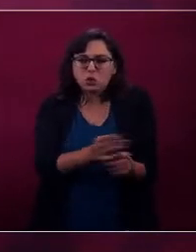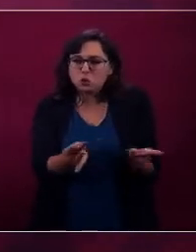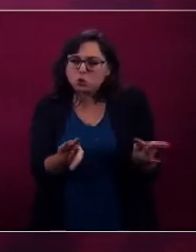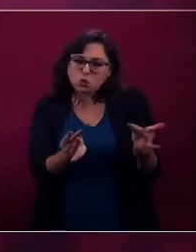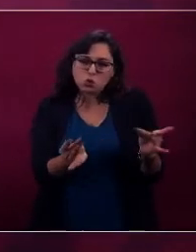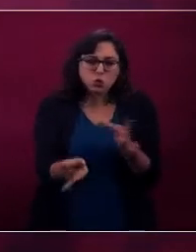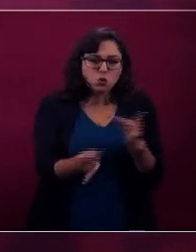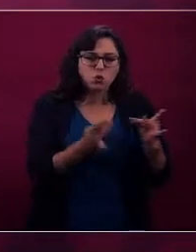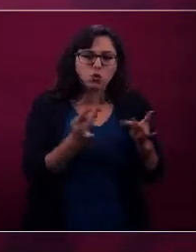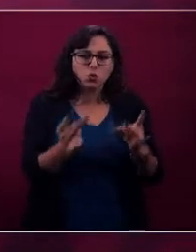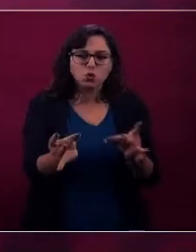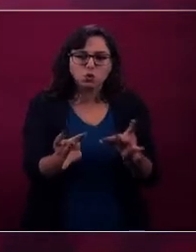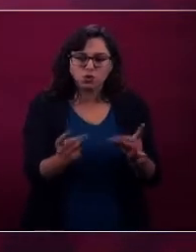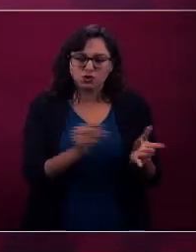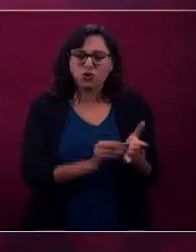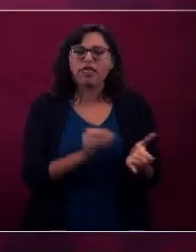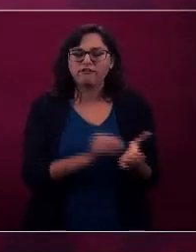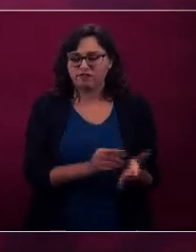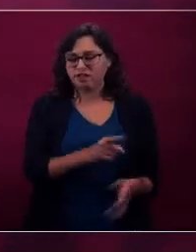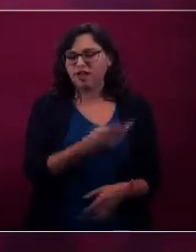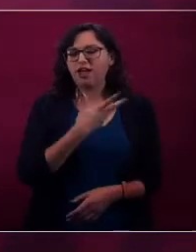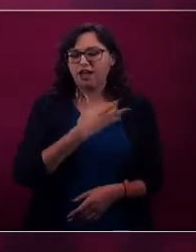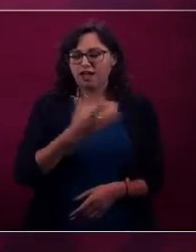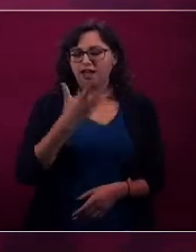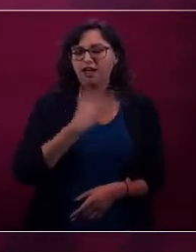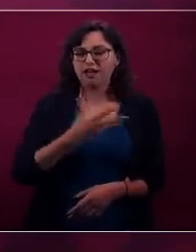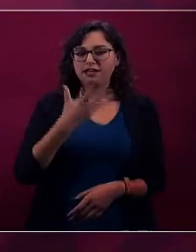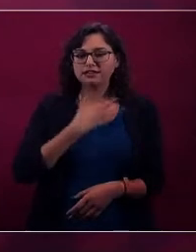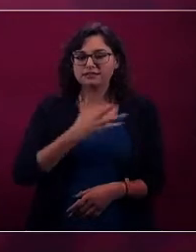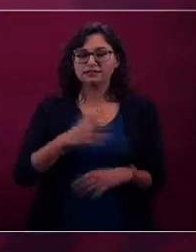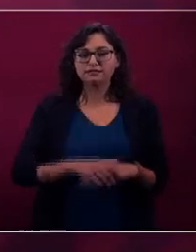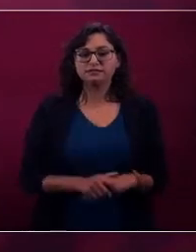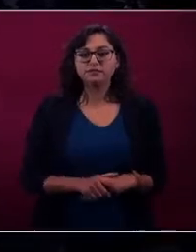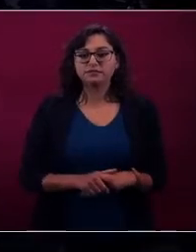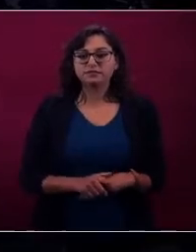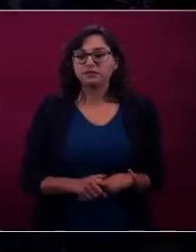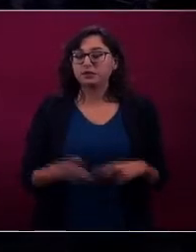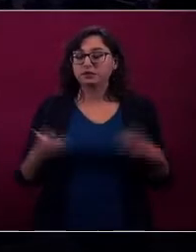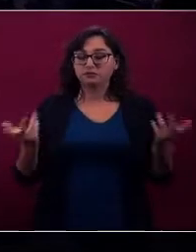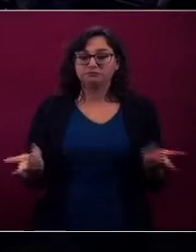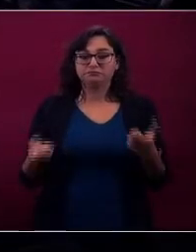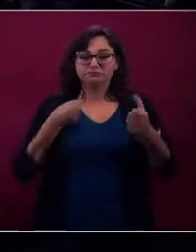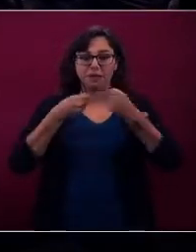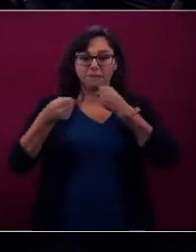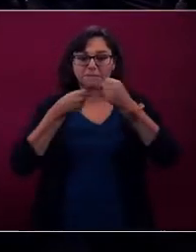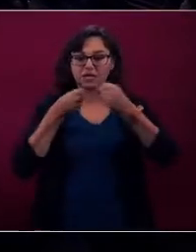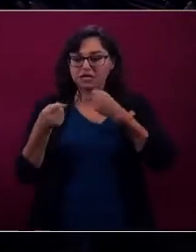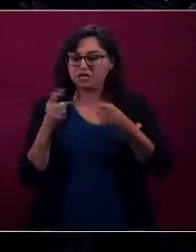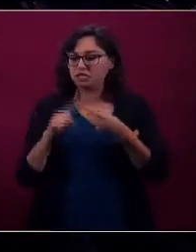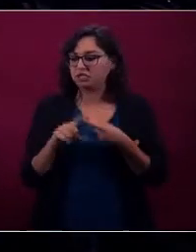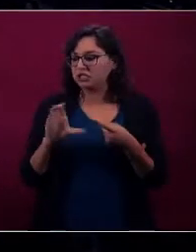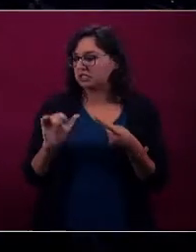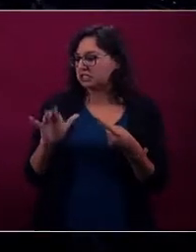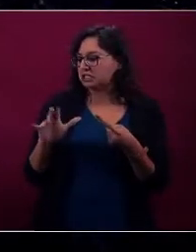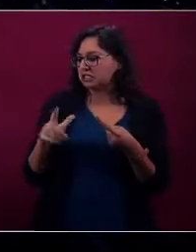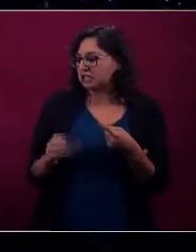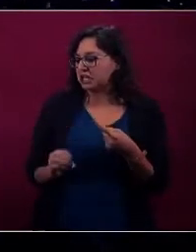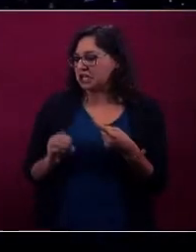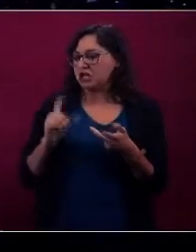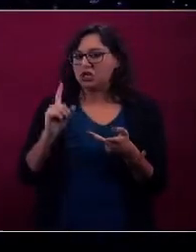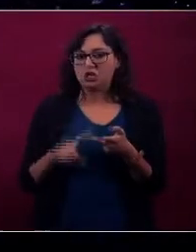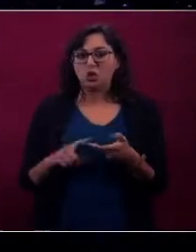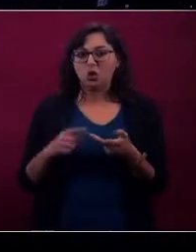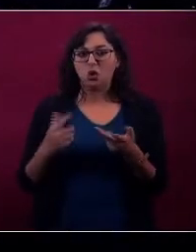existir todavía, donde llevaban a los periodistas, ahí iba Ciro Gómez Leiva y todo eso. Y decían,